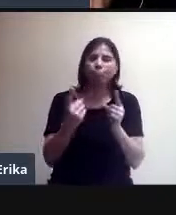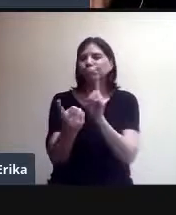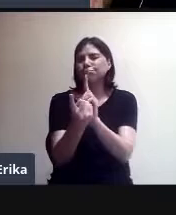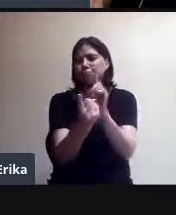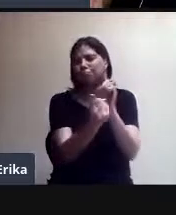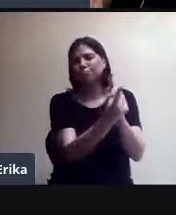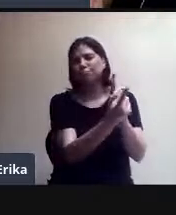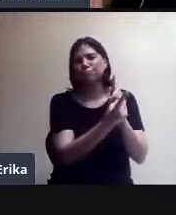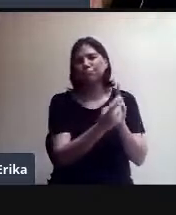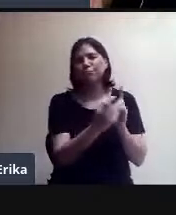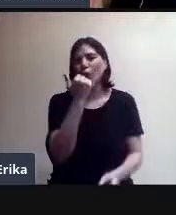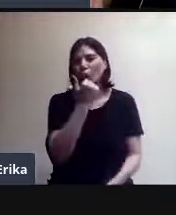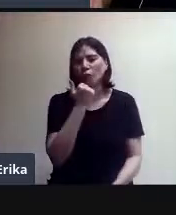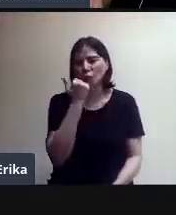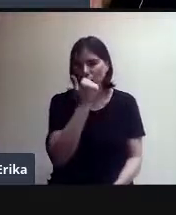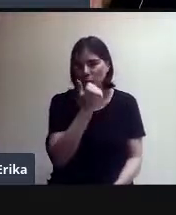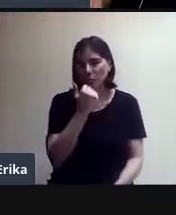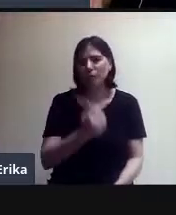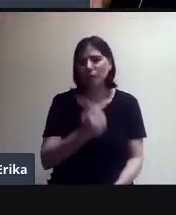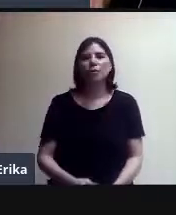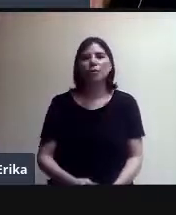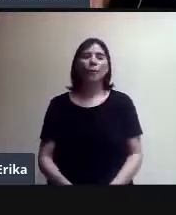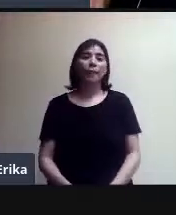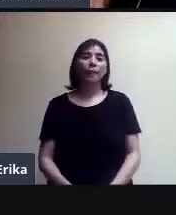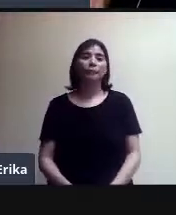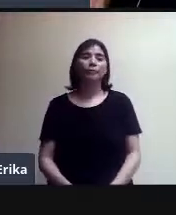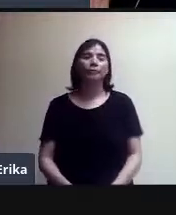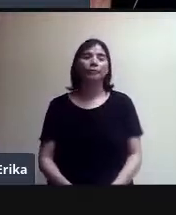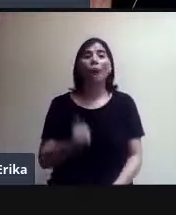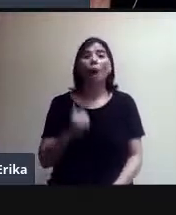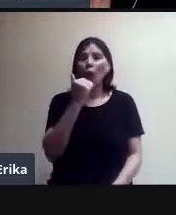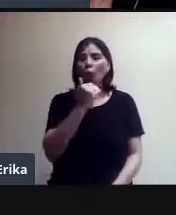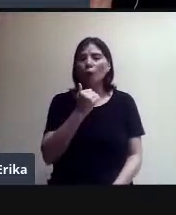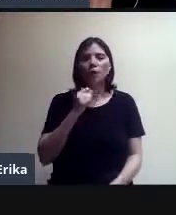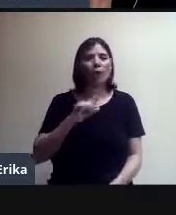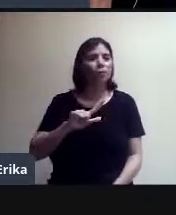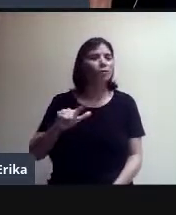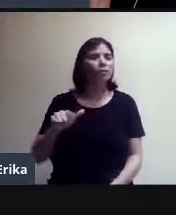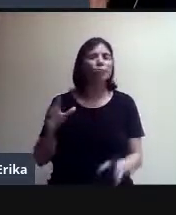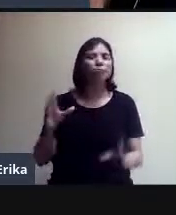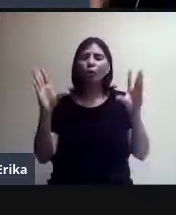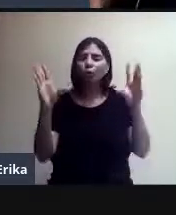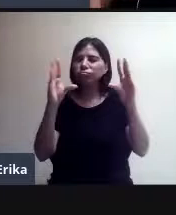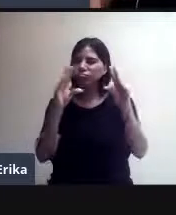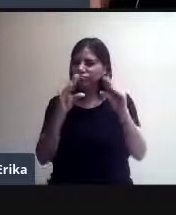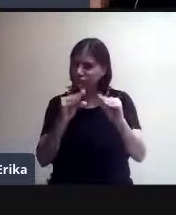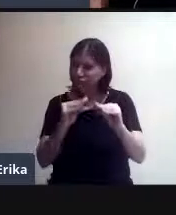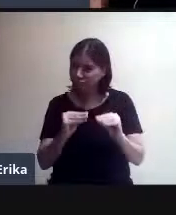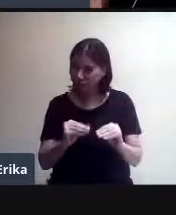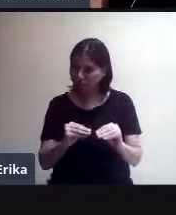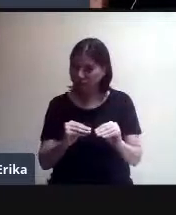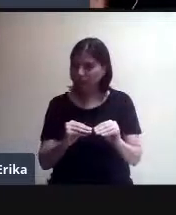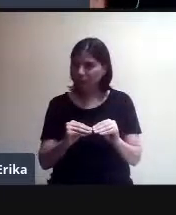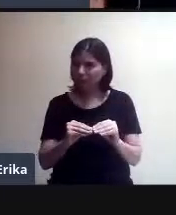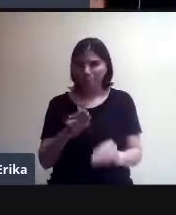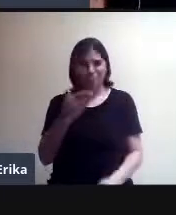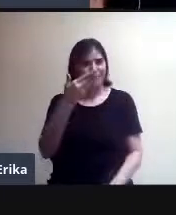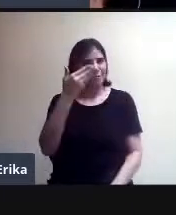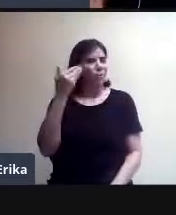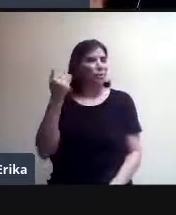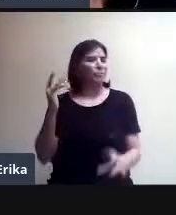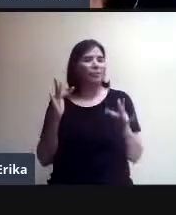también, dicho sea de paso, pues a veces apagan la cámara, se van a hacer otra cosa y no sabemos si están conectados.